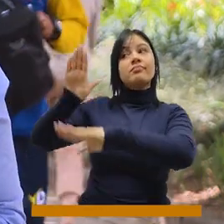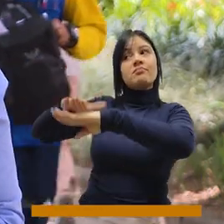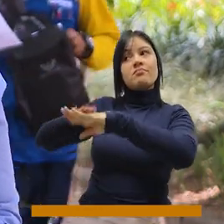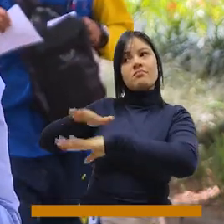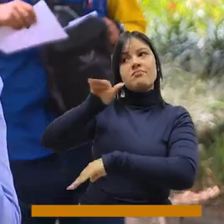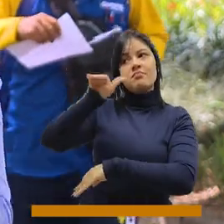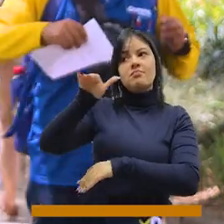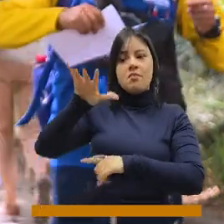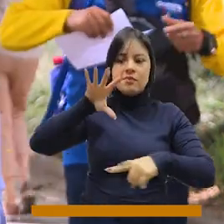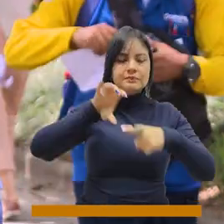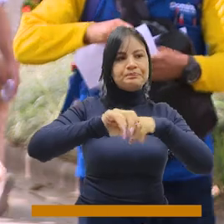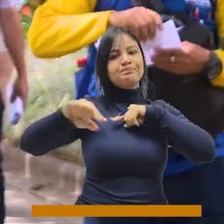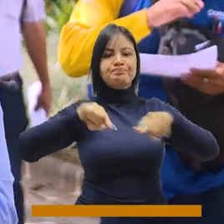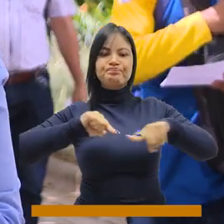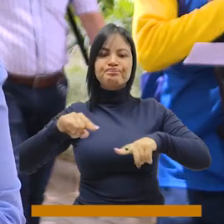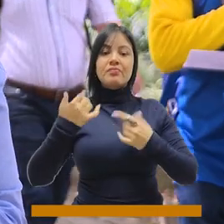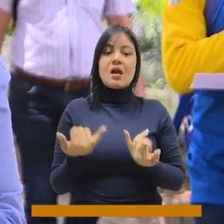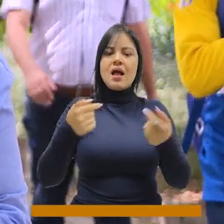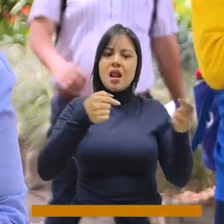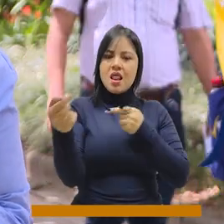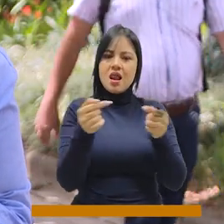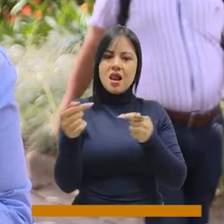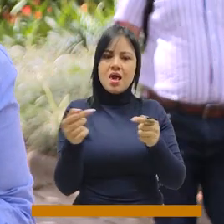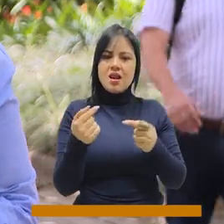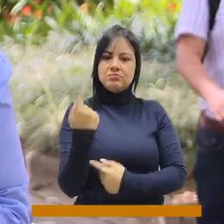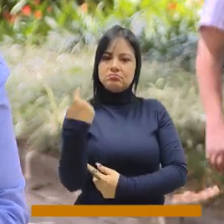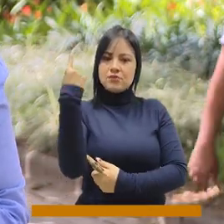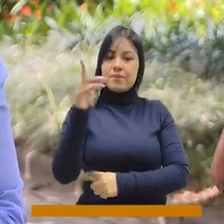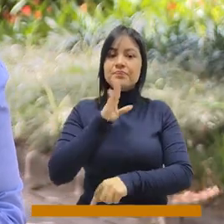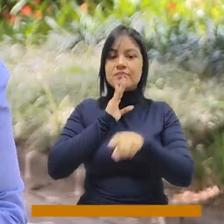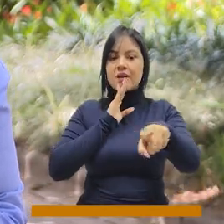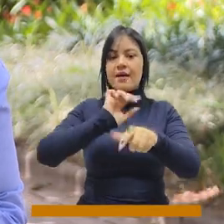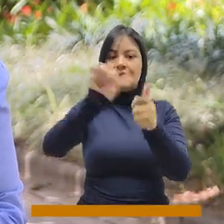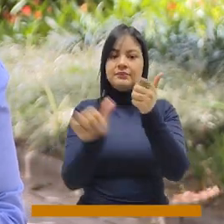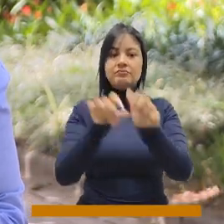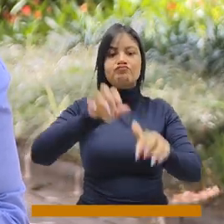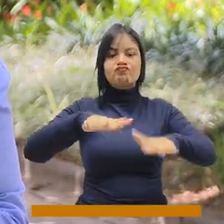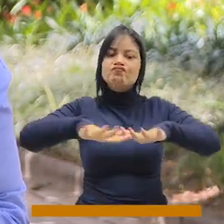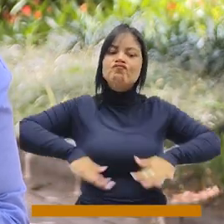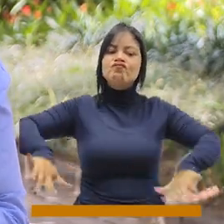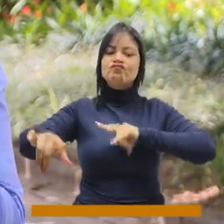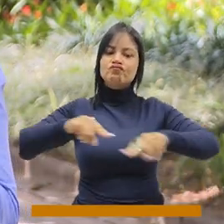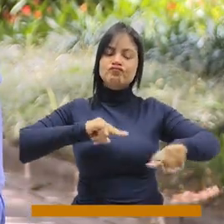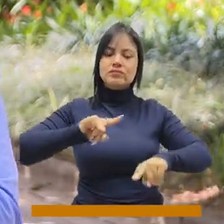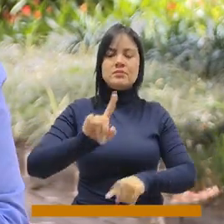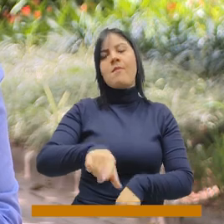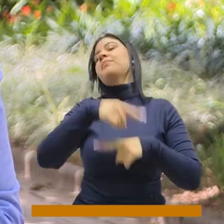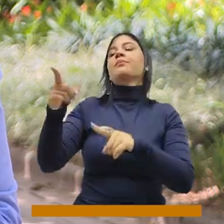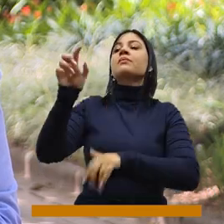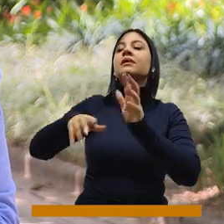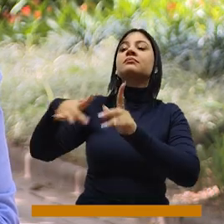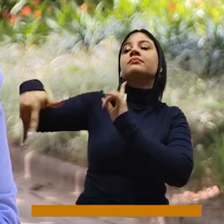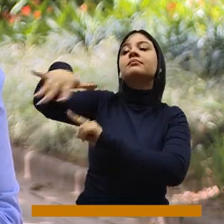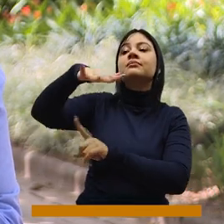de debate político en el Consejo de Medellín, tanto a la Subsecretaría de Control y Gestión Territorial como al